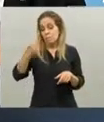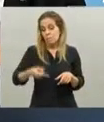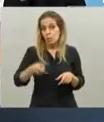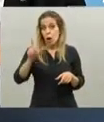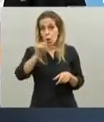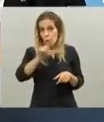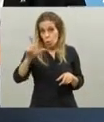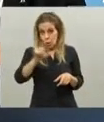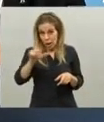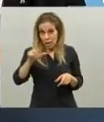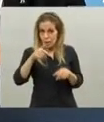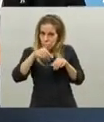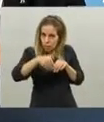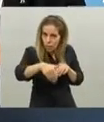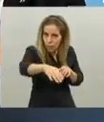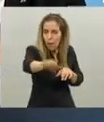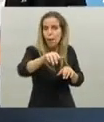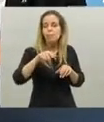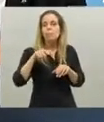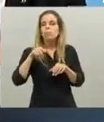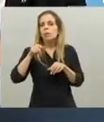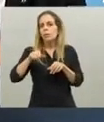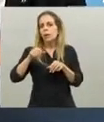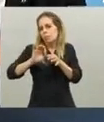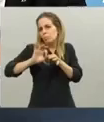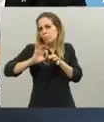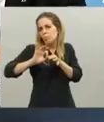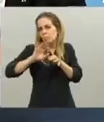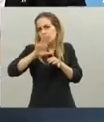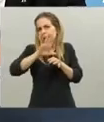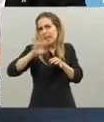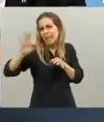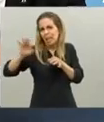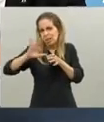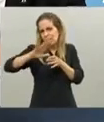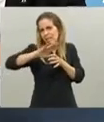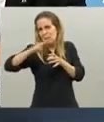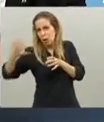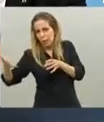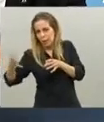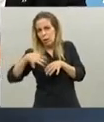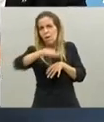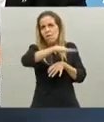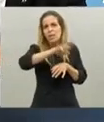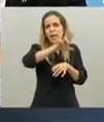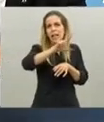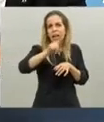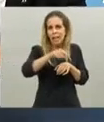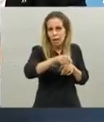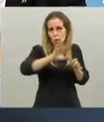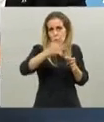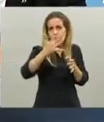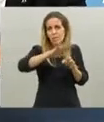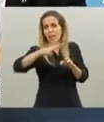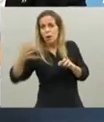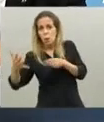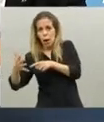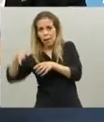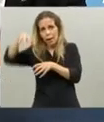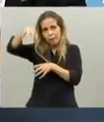está empezando a funcionar en la terminal de cruceros, que queda a 500 metros no más del barrio 31, un nuevo centro de testeo